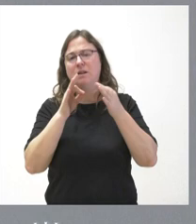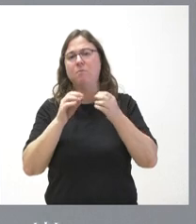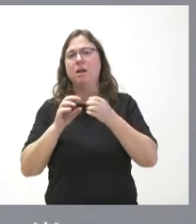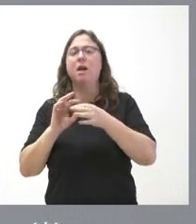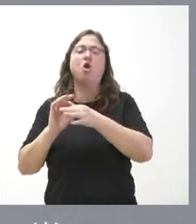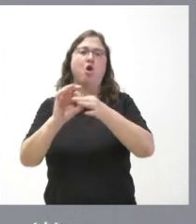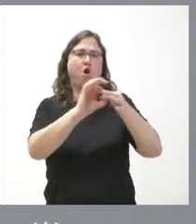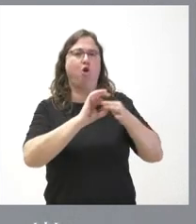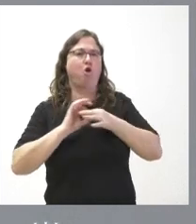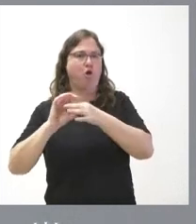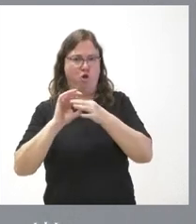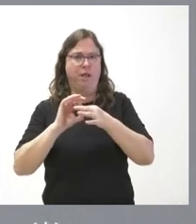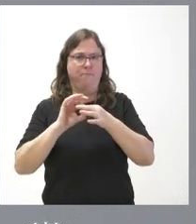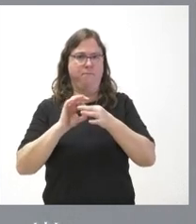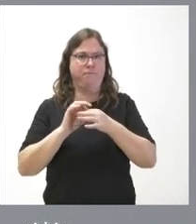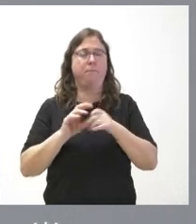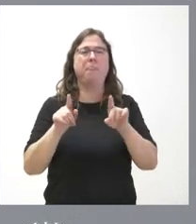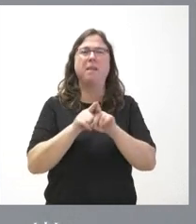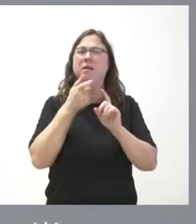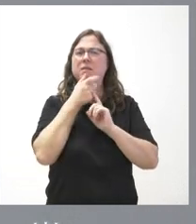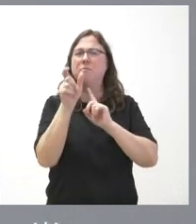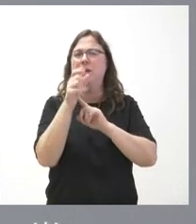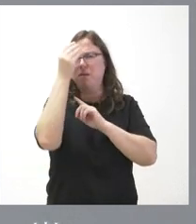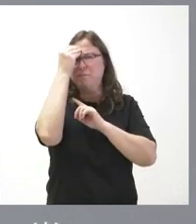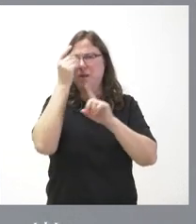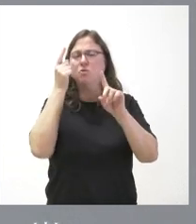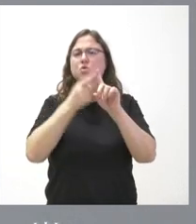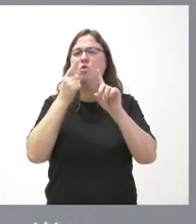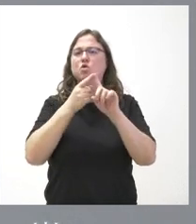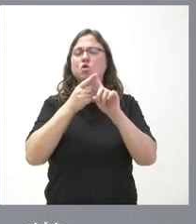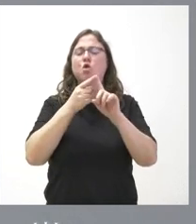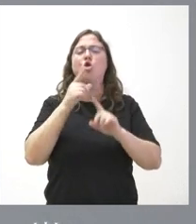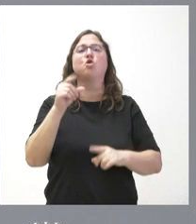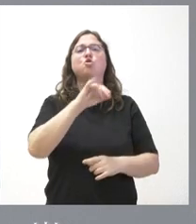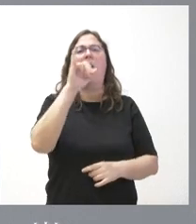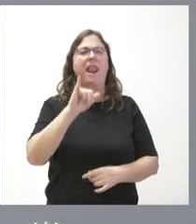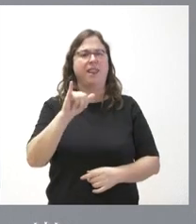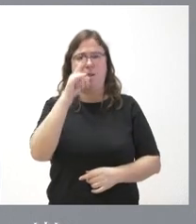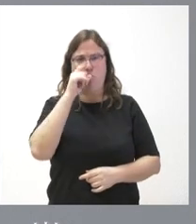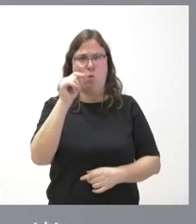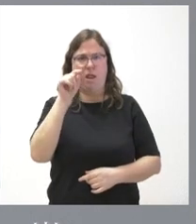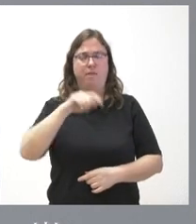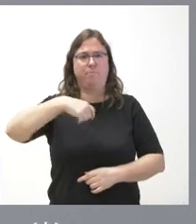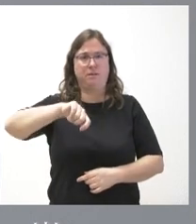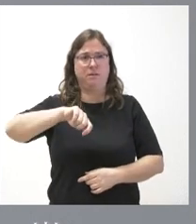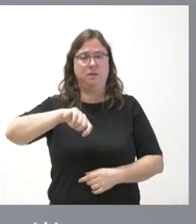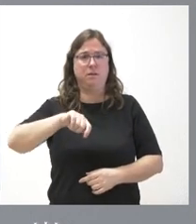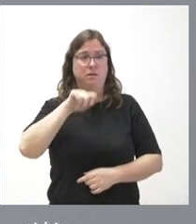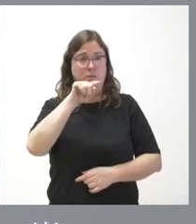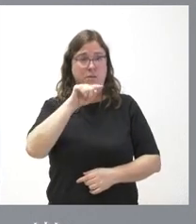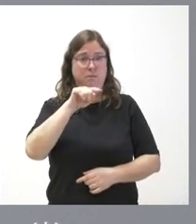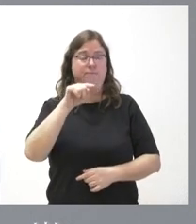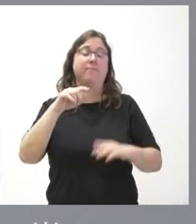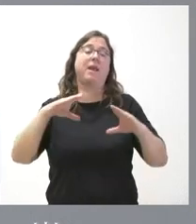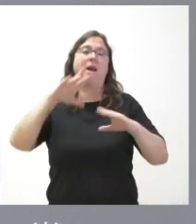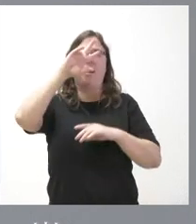que por otra parte creo que usó el presidente Adolfo Suárez y el que figura en el epitafio en la catedral de